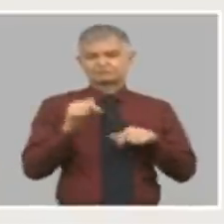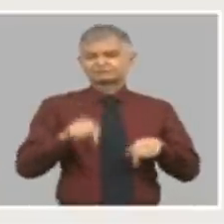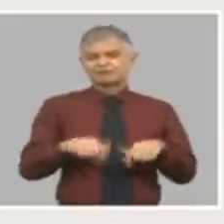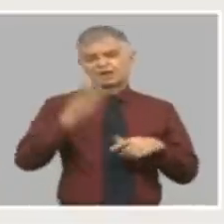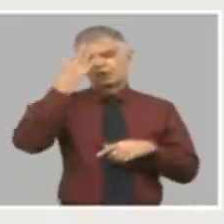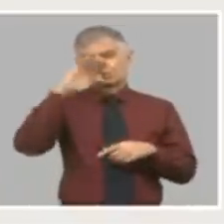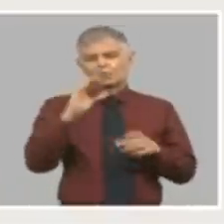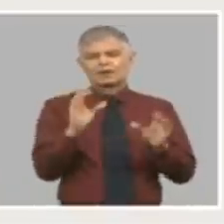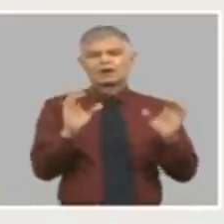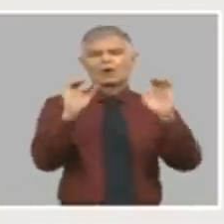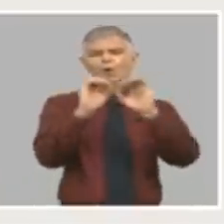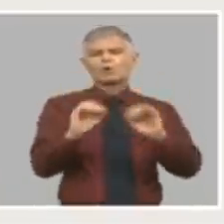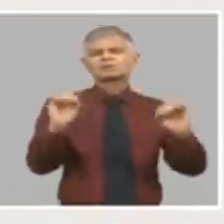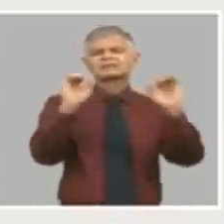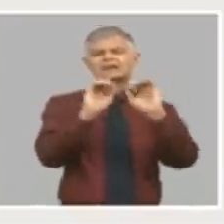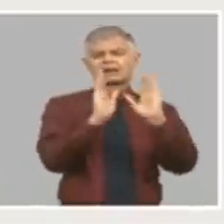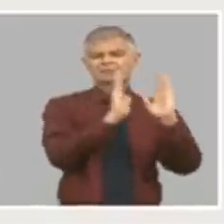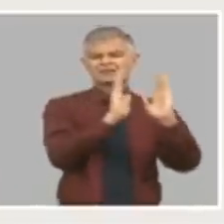los conocemos bien